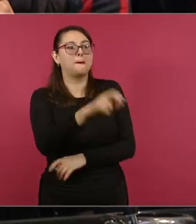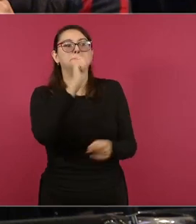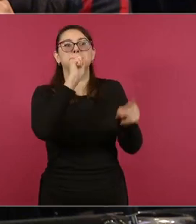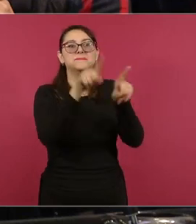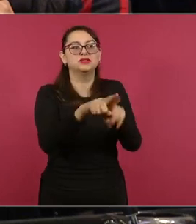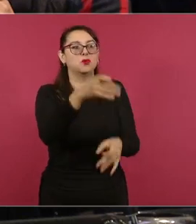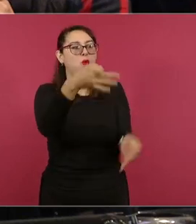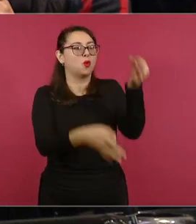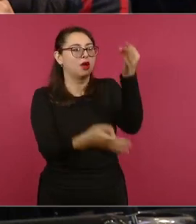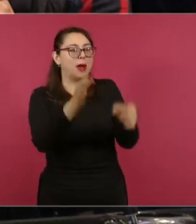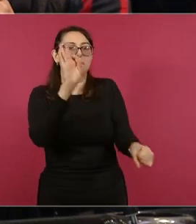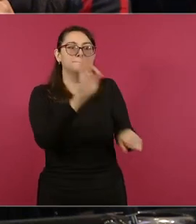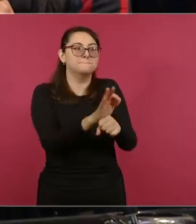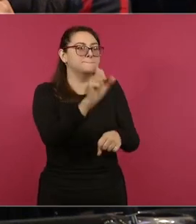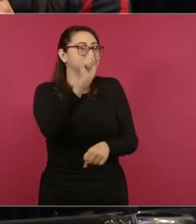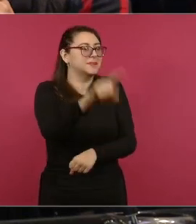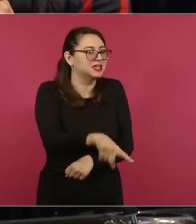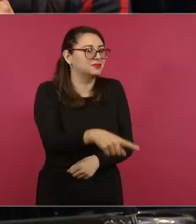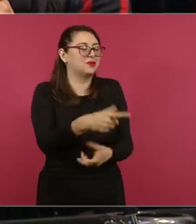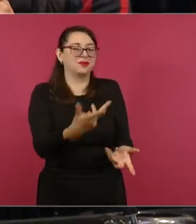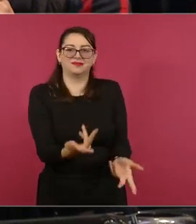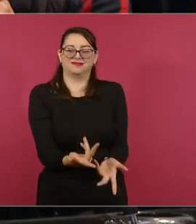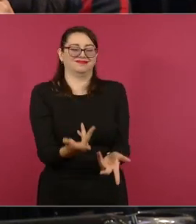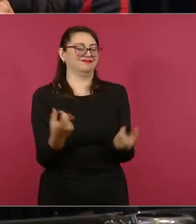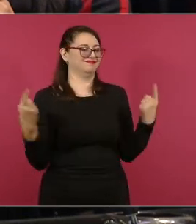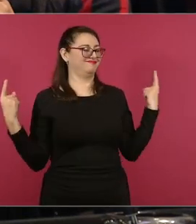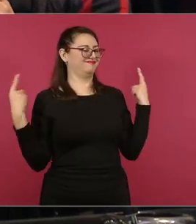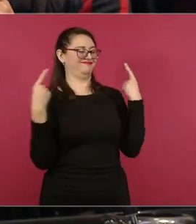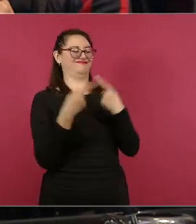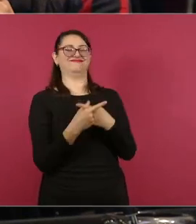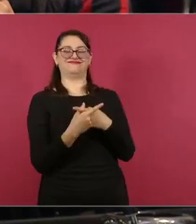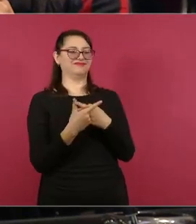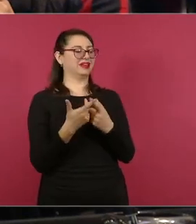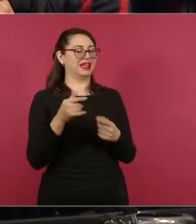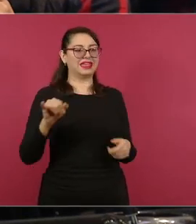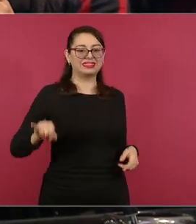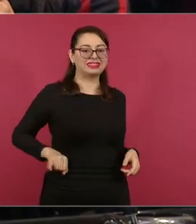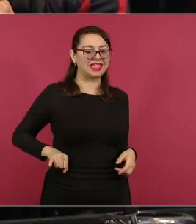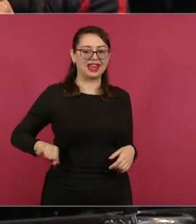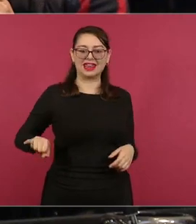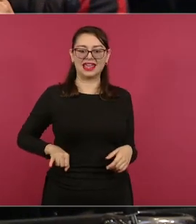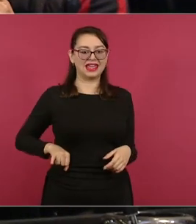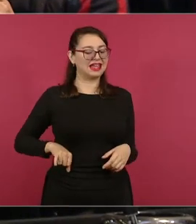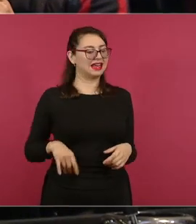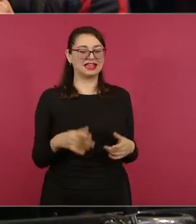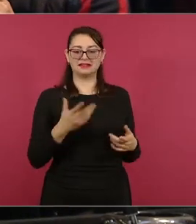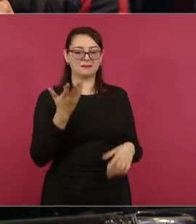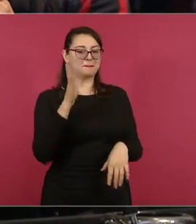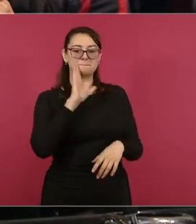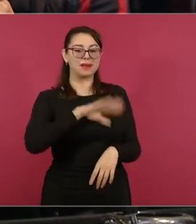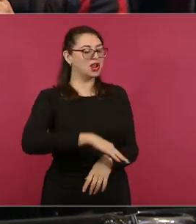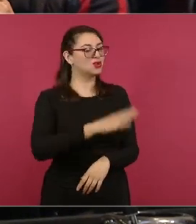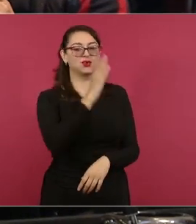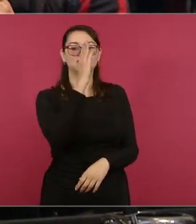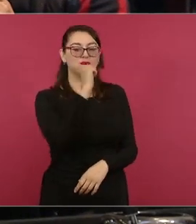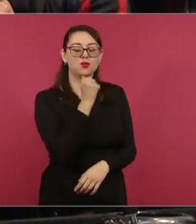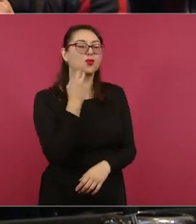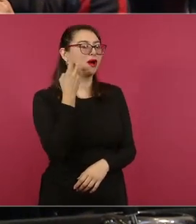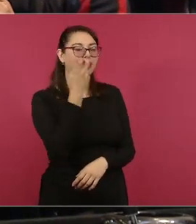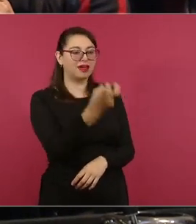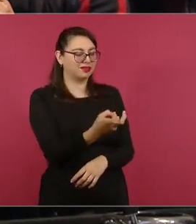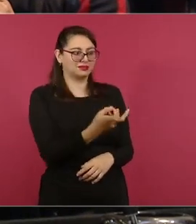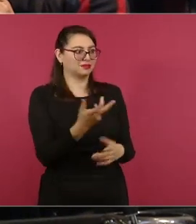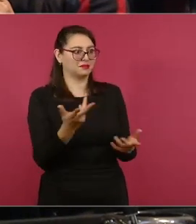que votaría a favor de los amparos, estarían incurriendo en un posible conflicto de intereses. Preguntarle, presidente, pues, ¿qué